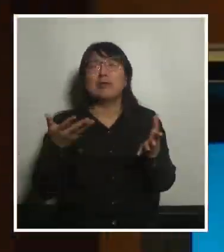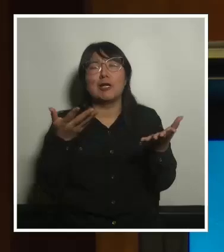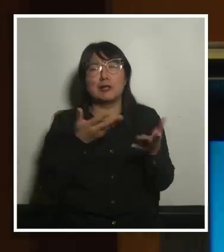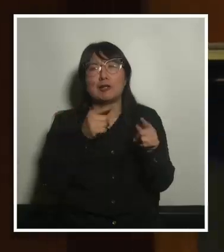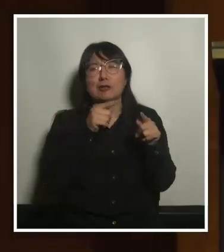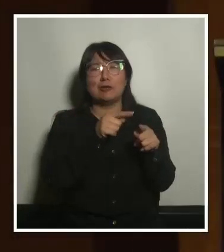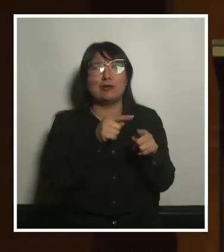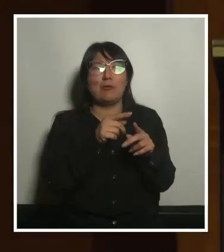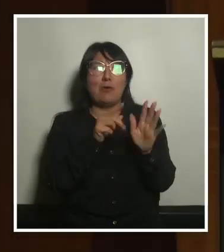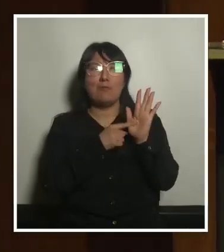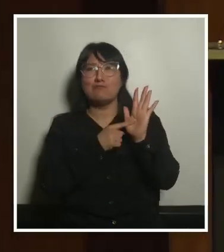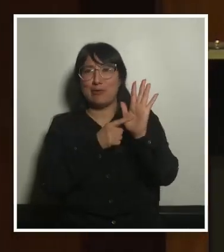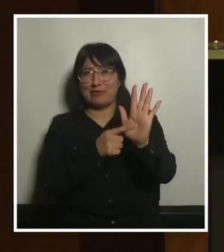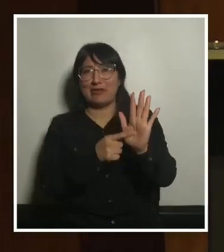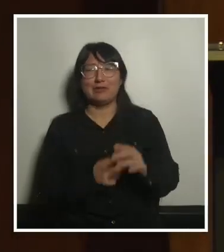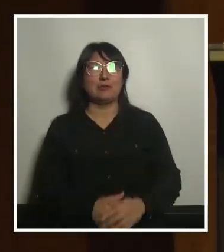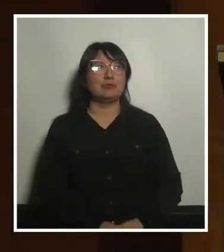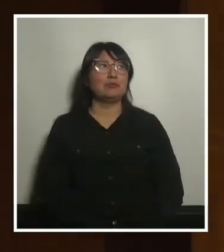de la visibilidad